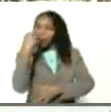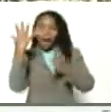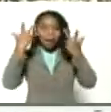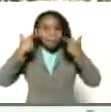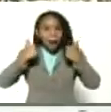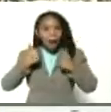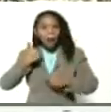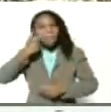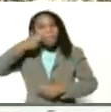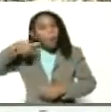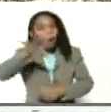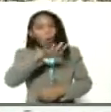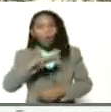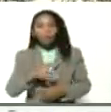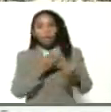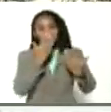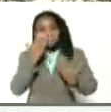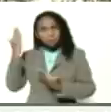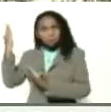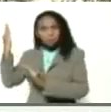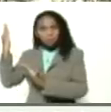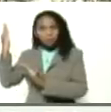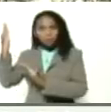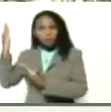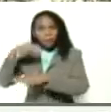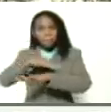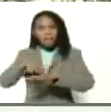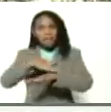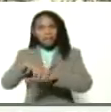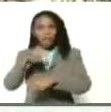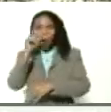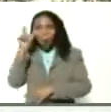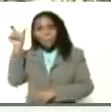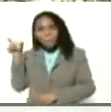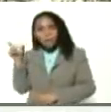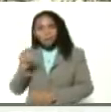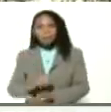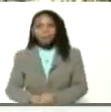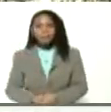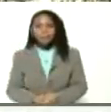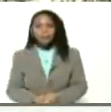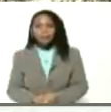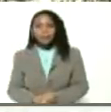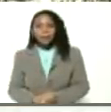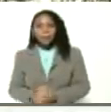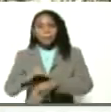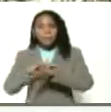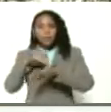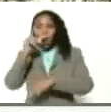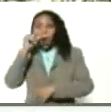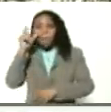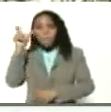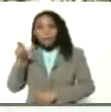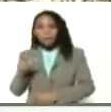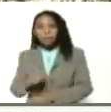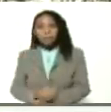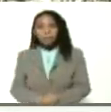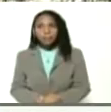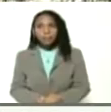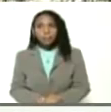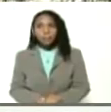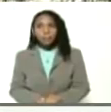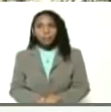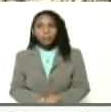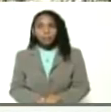a nuestro pueblo. Adelante, ministro Juan Luis Laya, ministro Juan Luis Laya. Gracias,